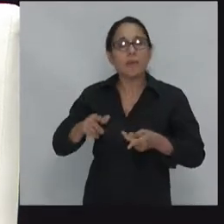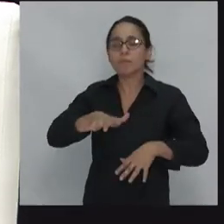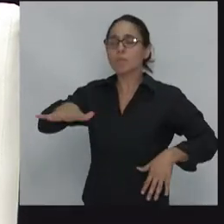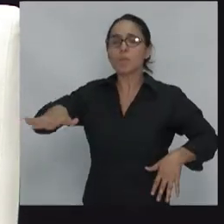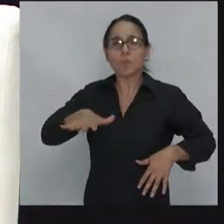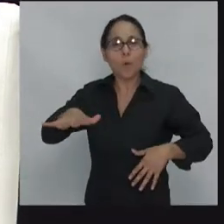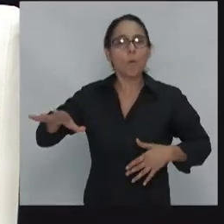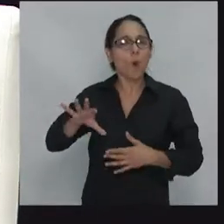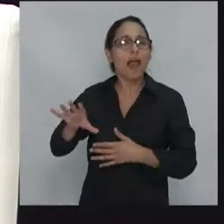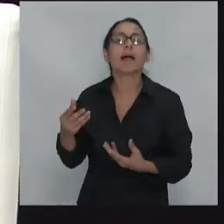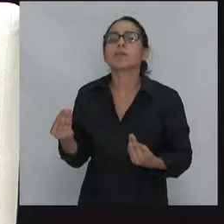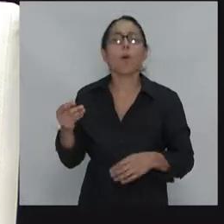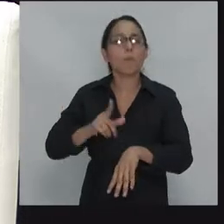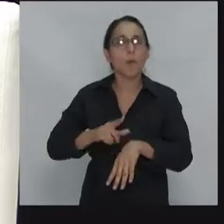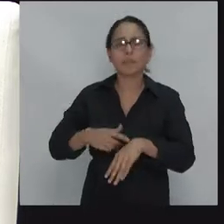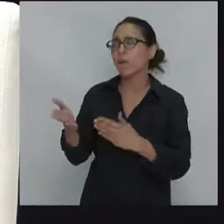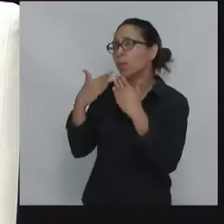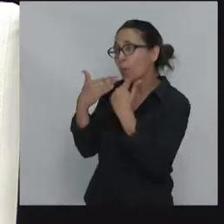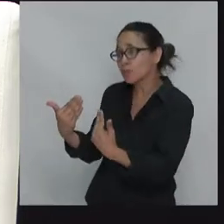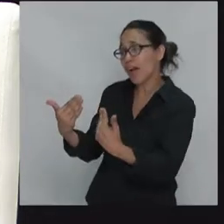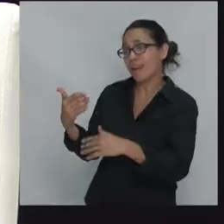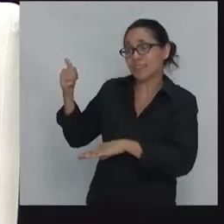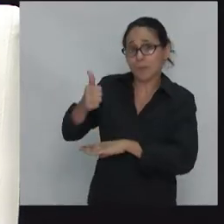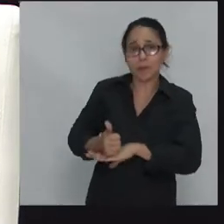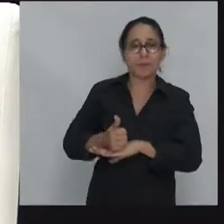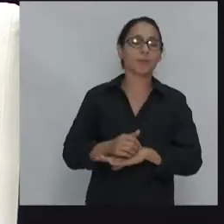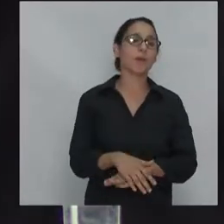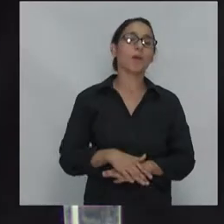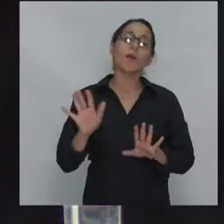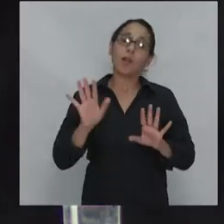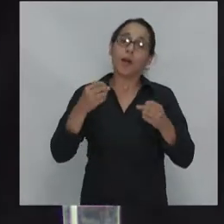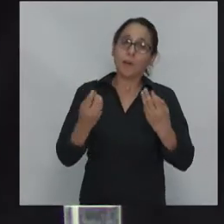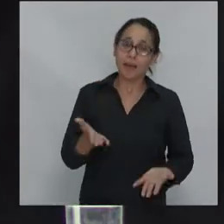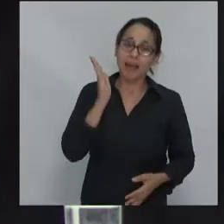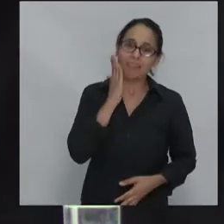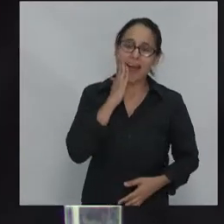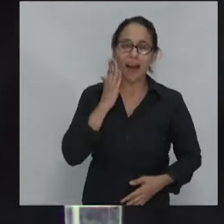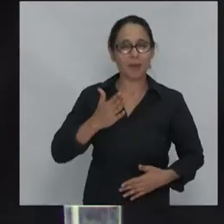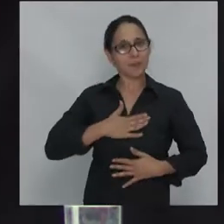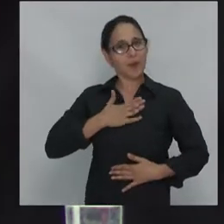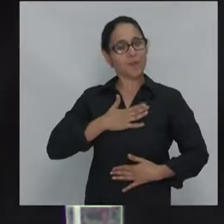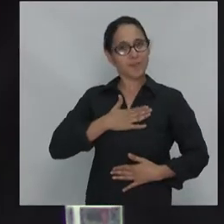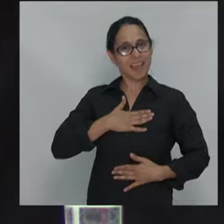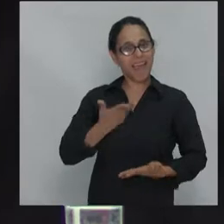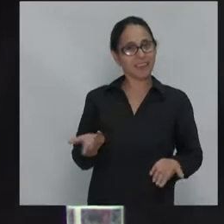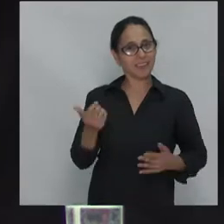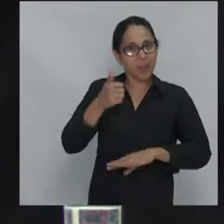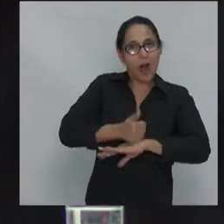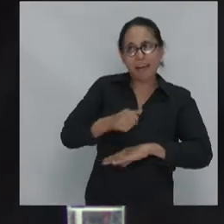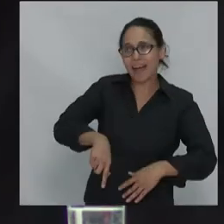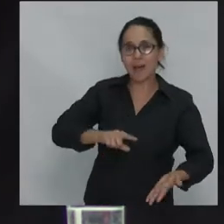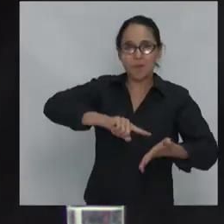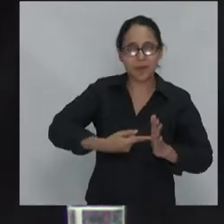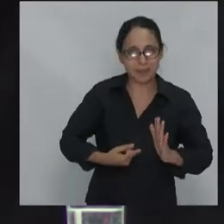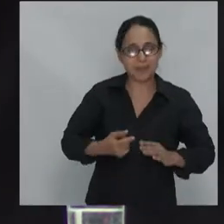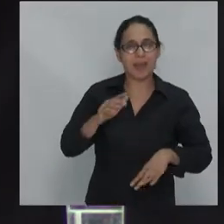viviendo. Muchísimas gracias, Chantal, por acompañarnos. Bueno, buenas tardes. Un placer estar acá siempre, placer estar en Buenos Aires